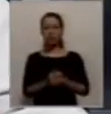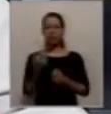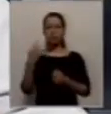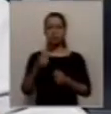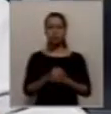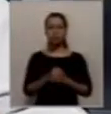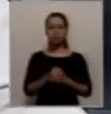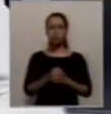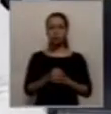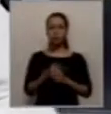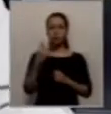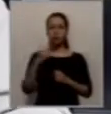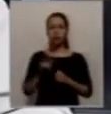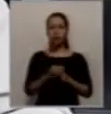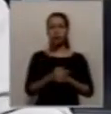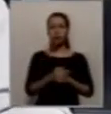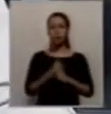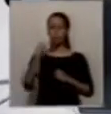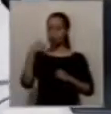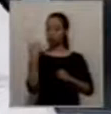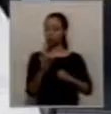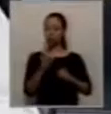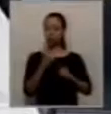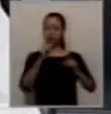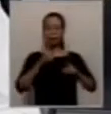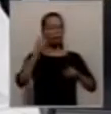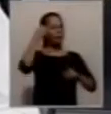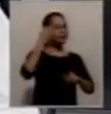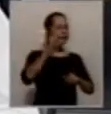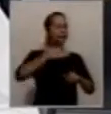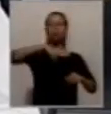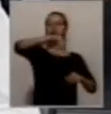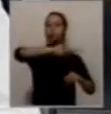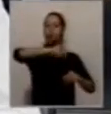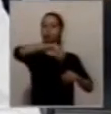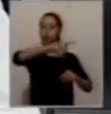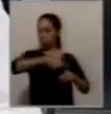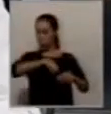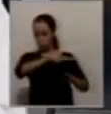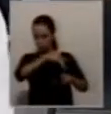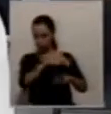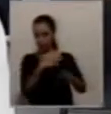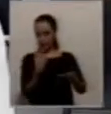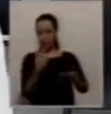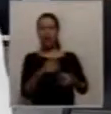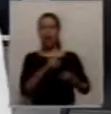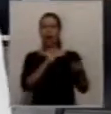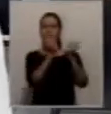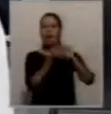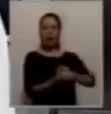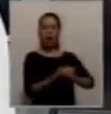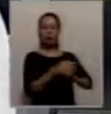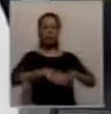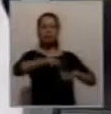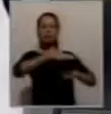teníamos pensado como algo verde. Hoy ya no está esa posibilidad, entonces hay que pensar en lugares y no hay muchos lugares, estas son casi 6 hectáreas,